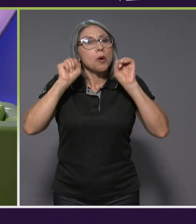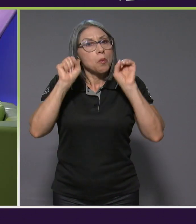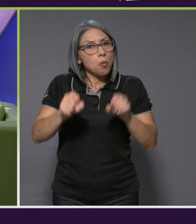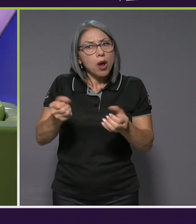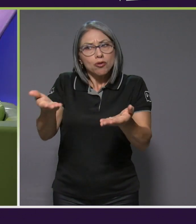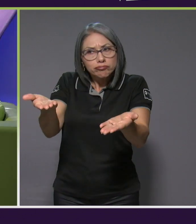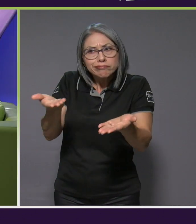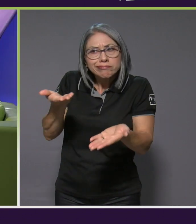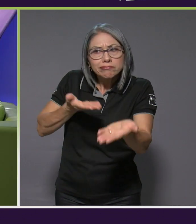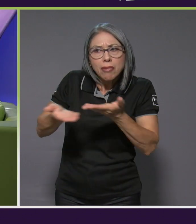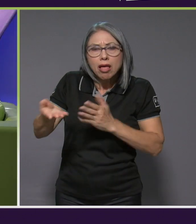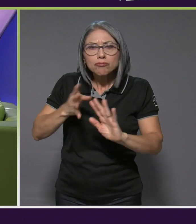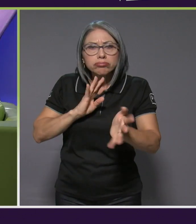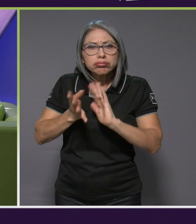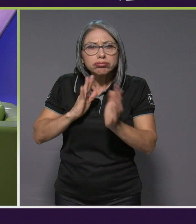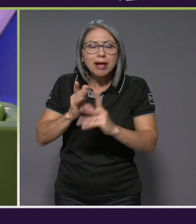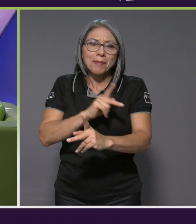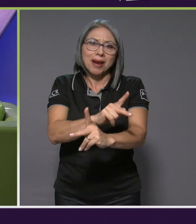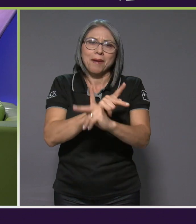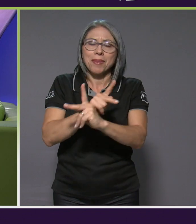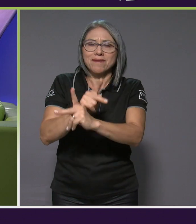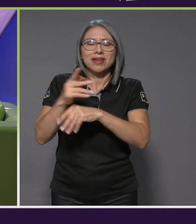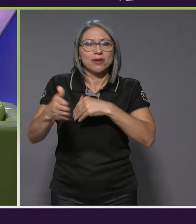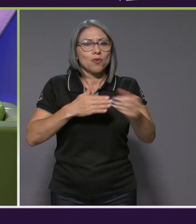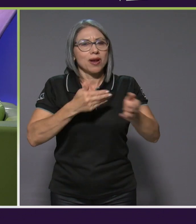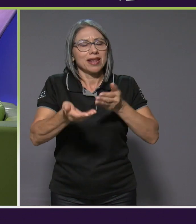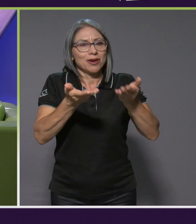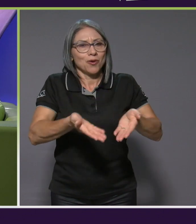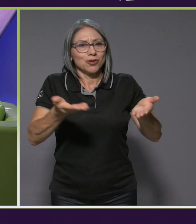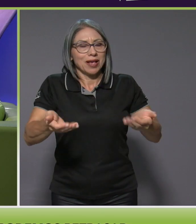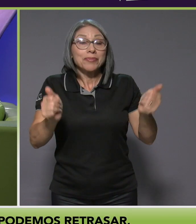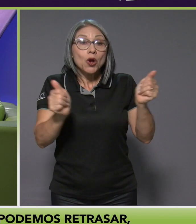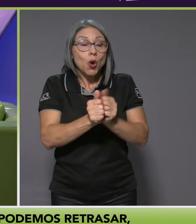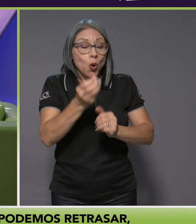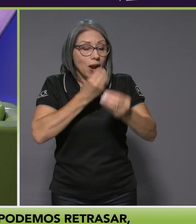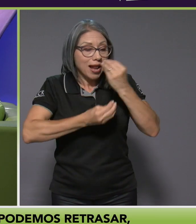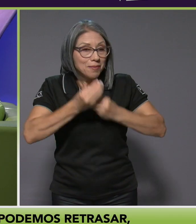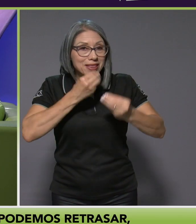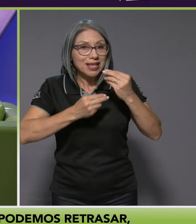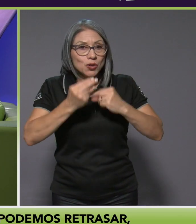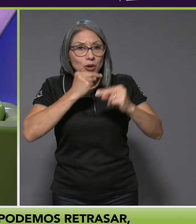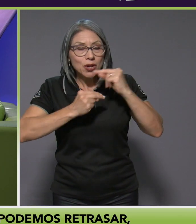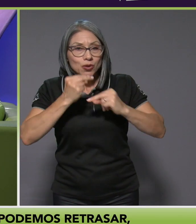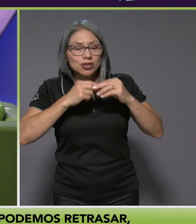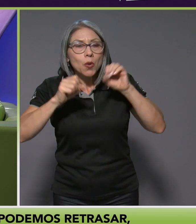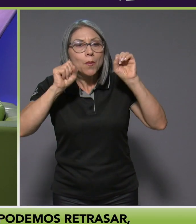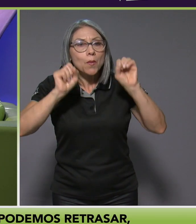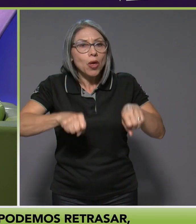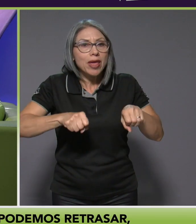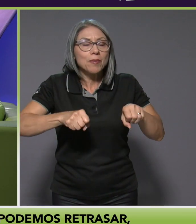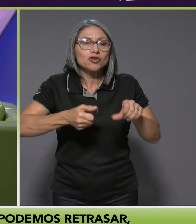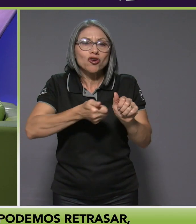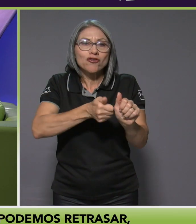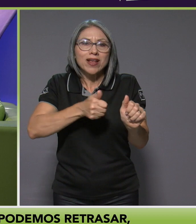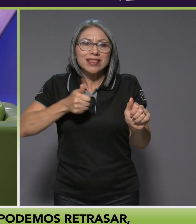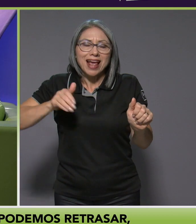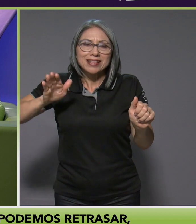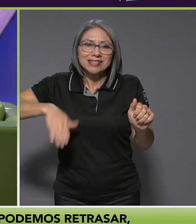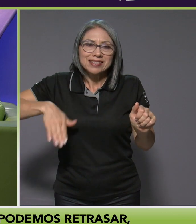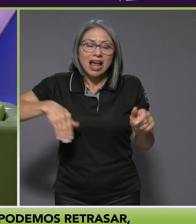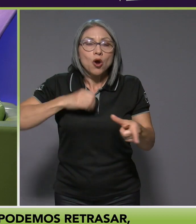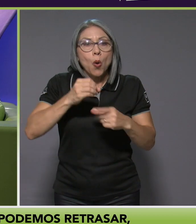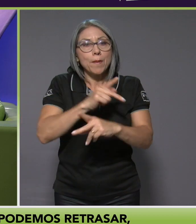con él para prevenir cualquier cosa, porque con la nutrición y la alimentación podemos retrasar, prevenir el desarrollo de